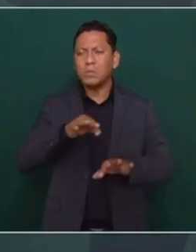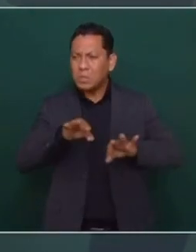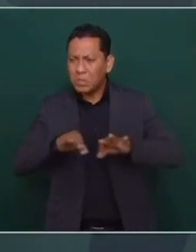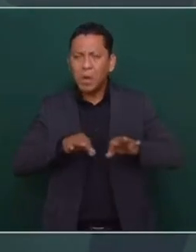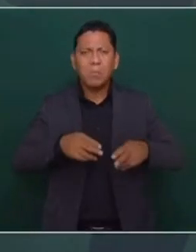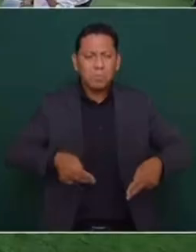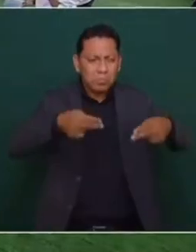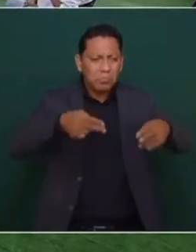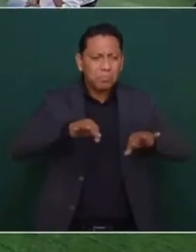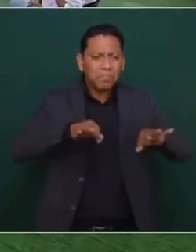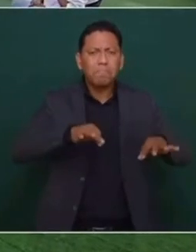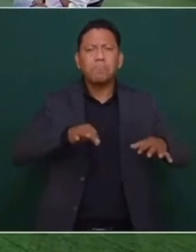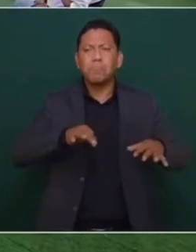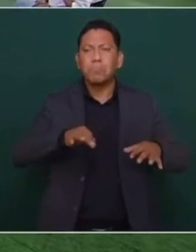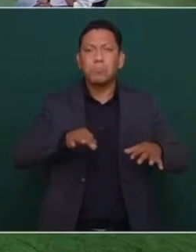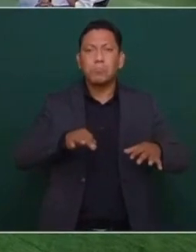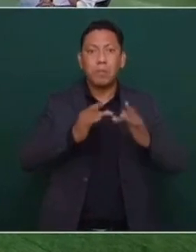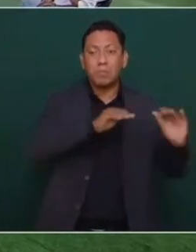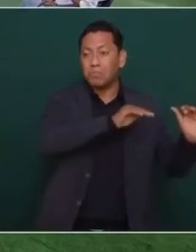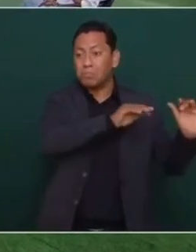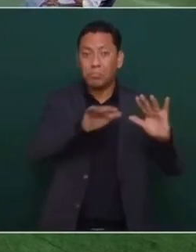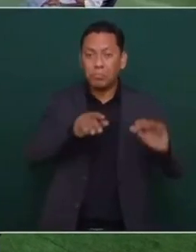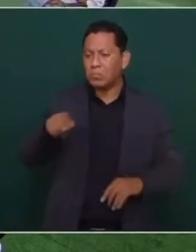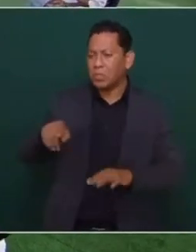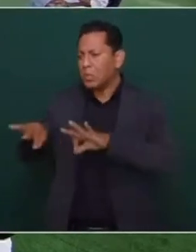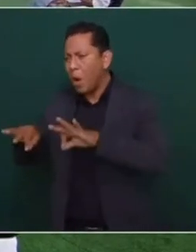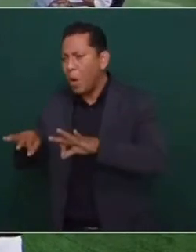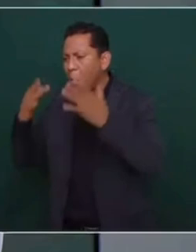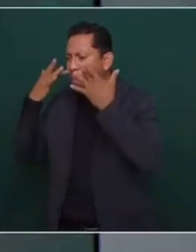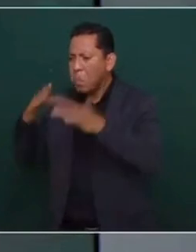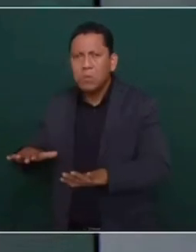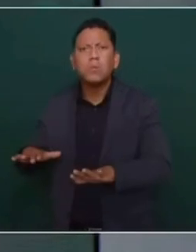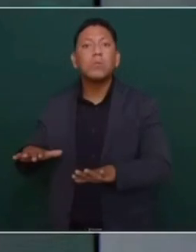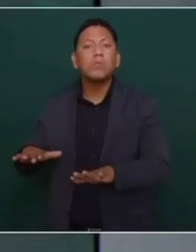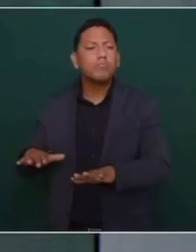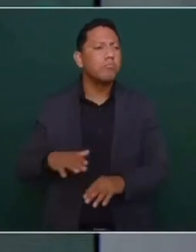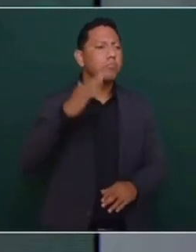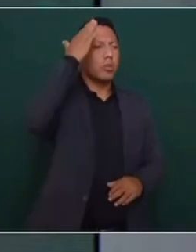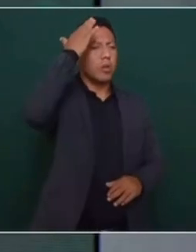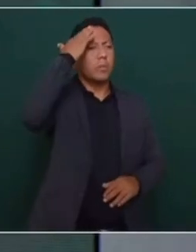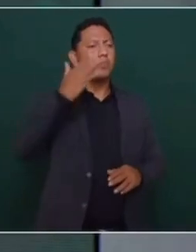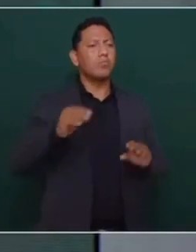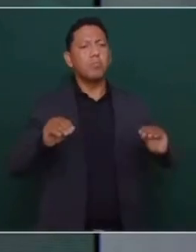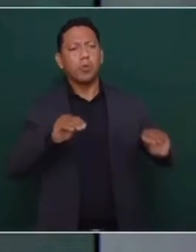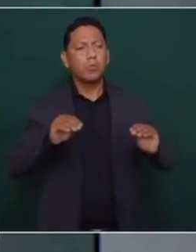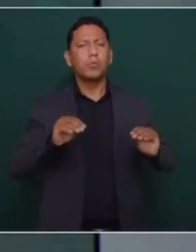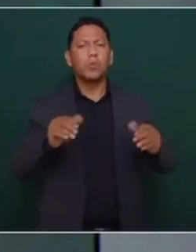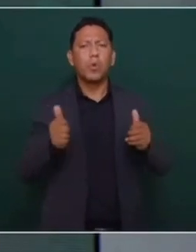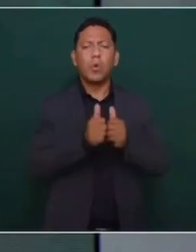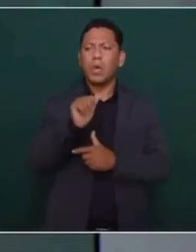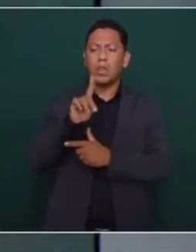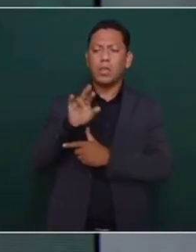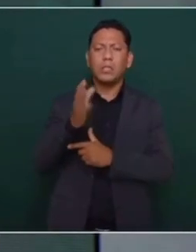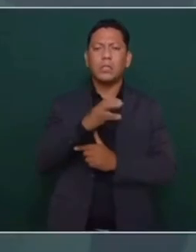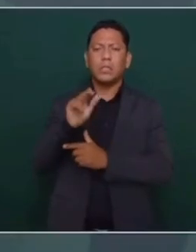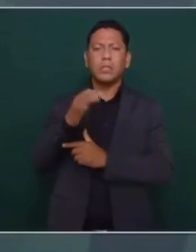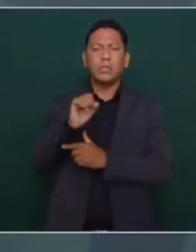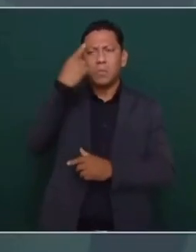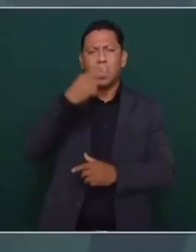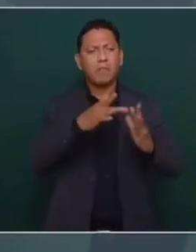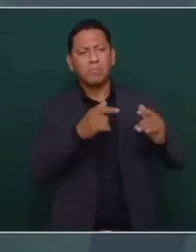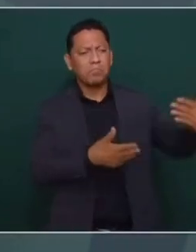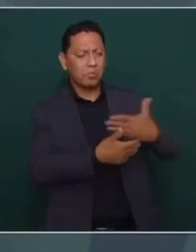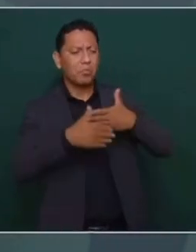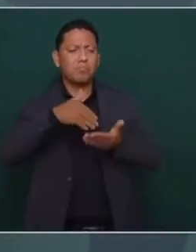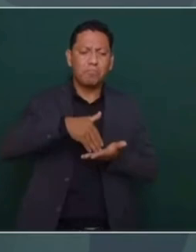dedicaba al comercio. Nos invaden y él deja sus actividades particulares y encabeza el movimiento, él con Andrés Sánchez Magallanes, para expulsar a los